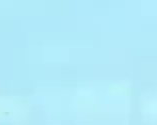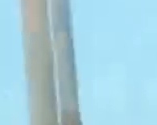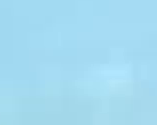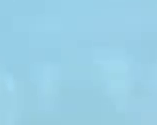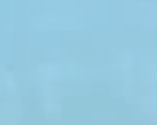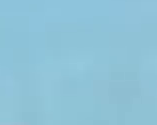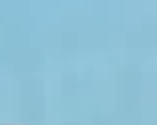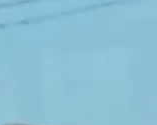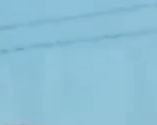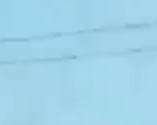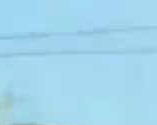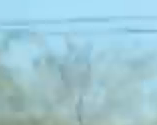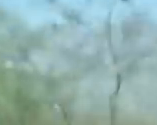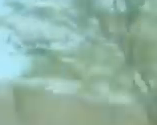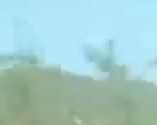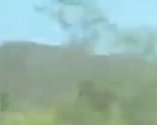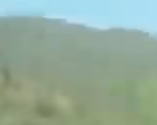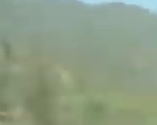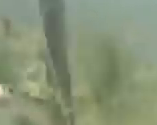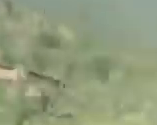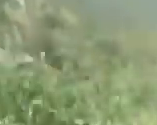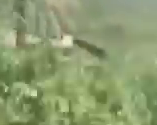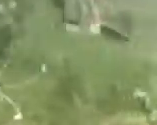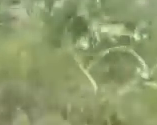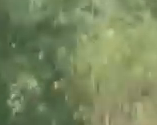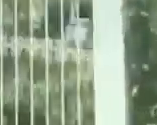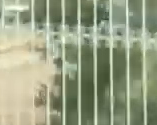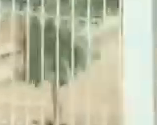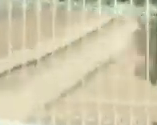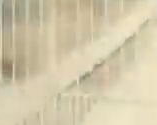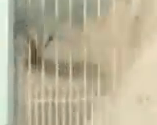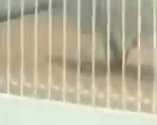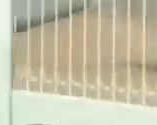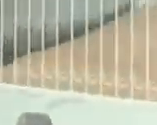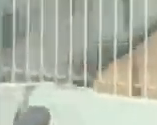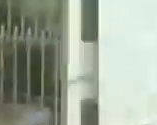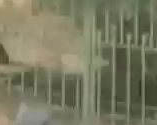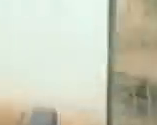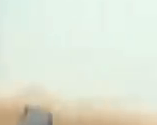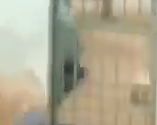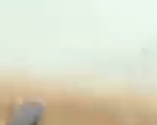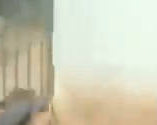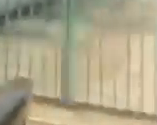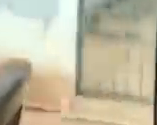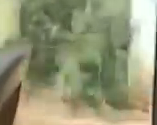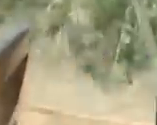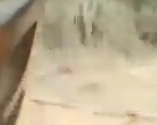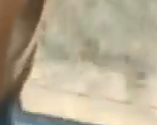Saben que están contra reloj. Cada minuto podría ser un caso, una vida.